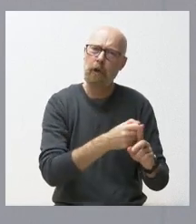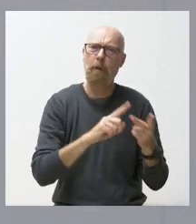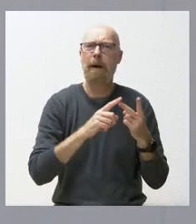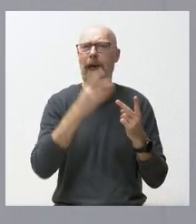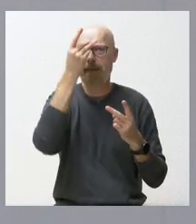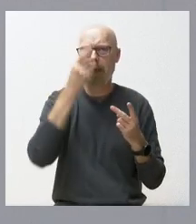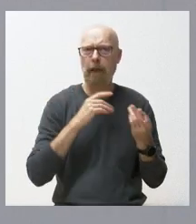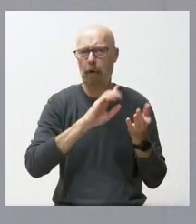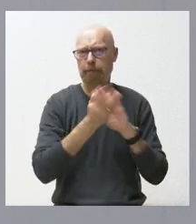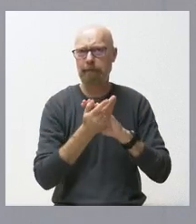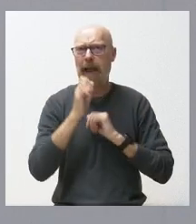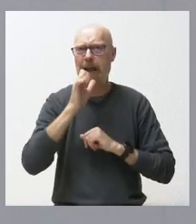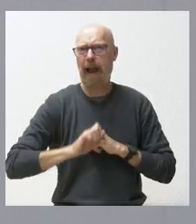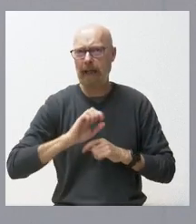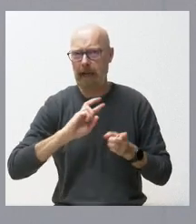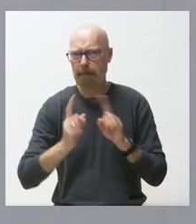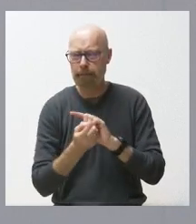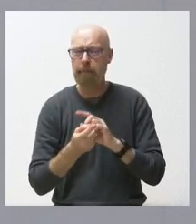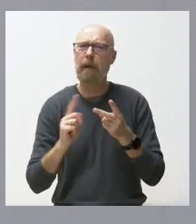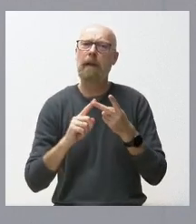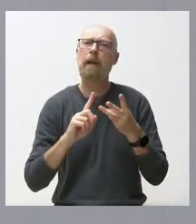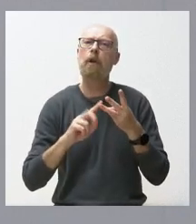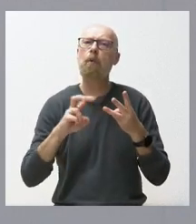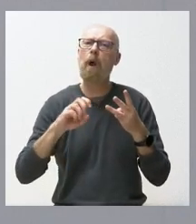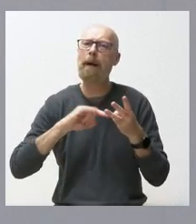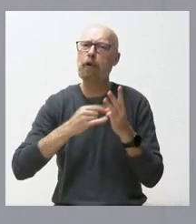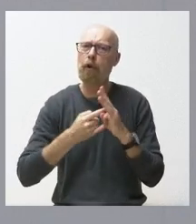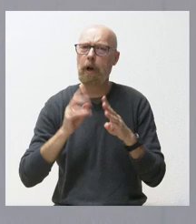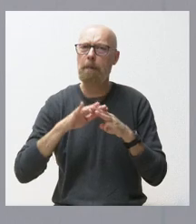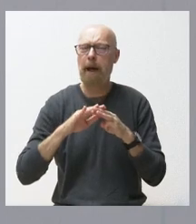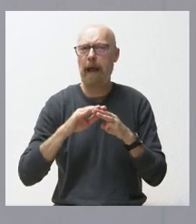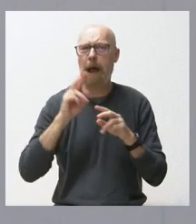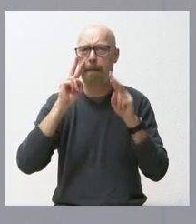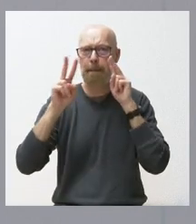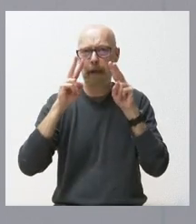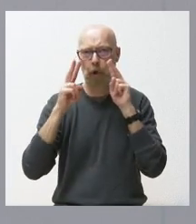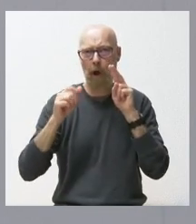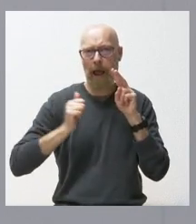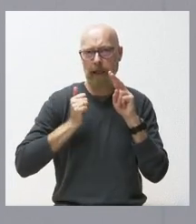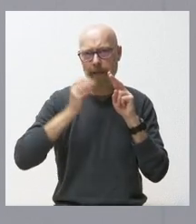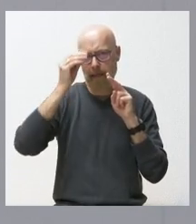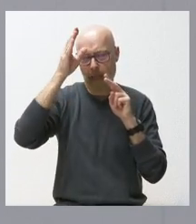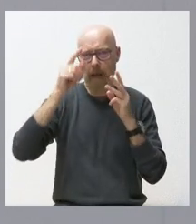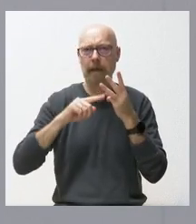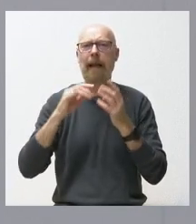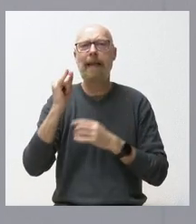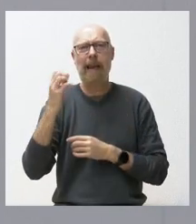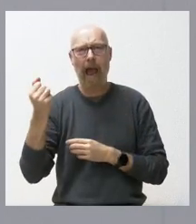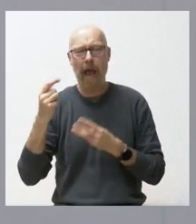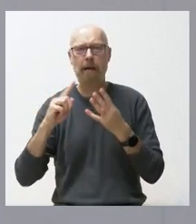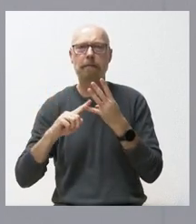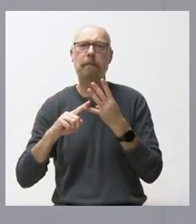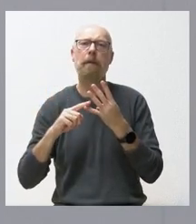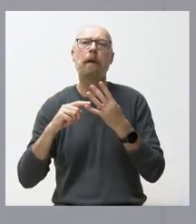energética, el desarrollo de nuevas soluciones basadas en la visión artificial, la inteligencia artificial, los procesos para el desarrollo de